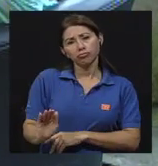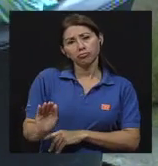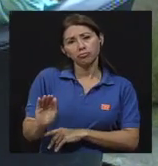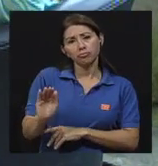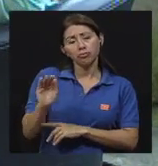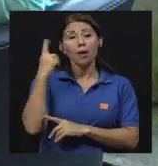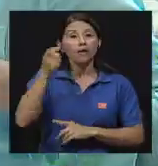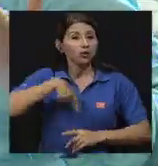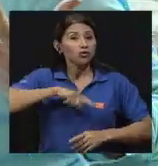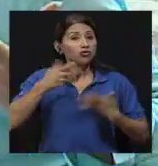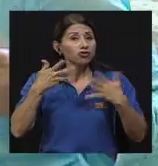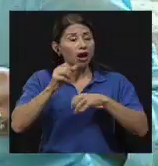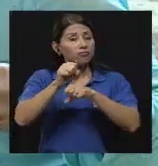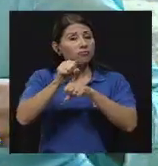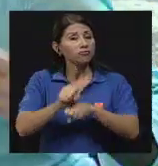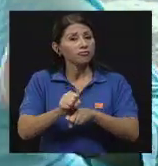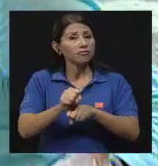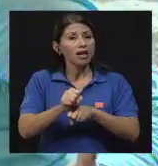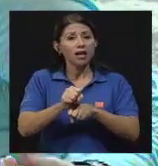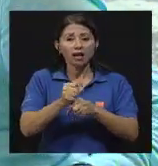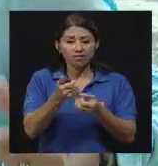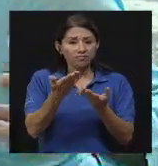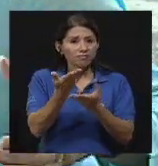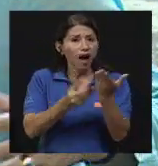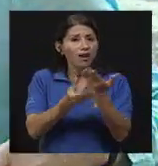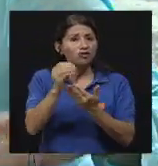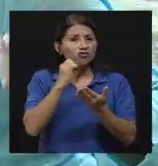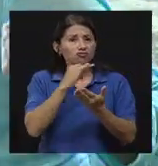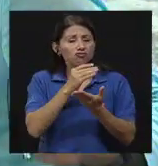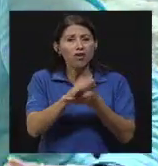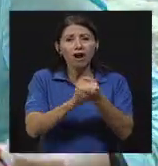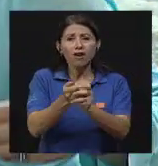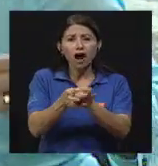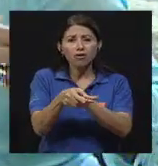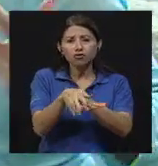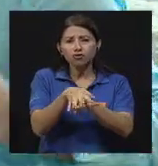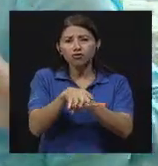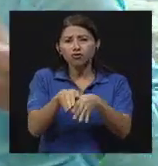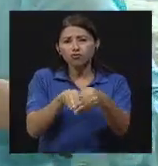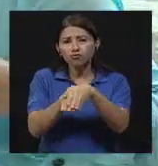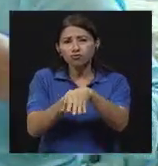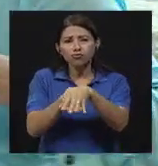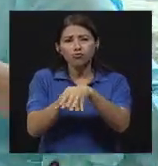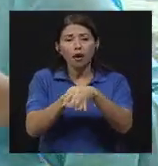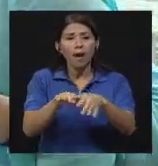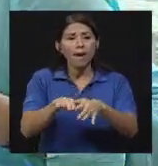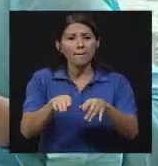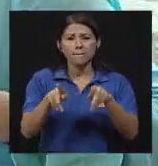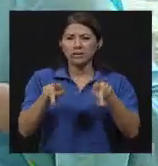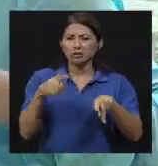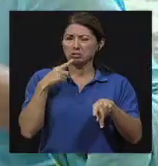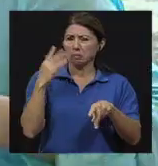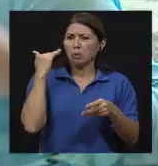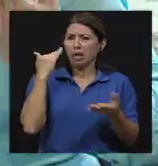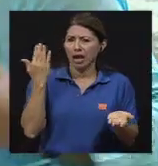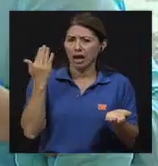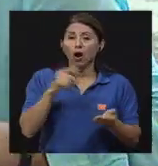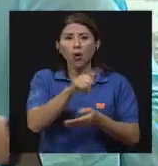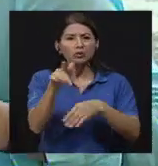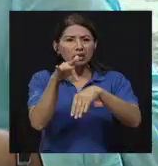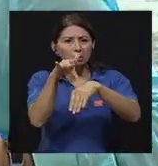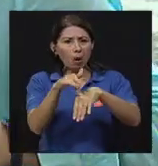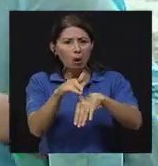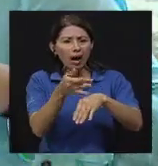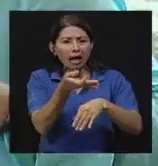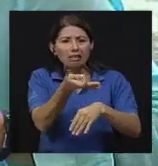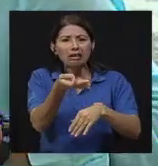lavarnos las manos, pero muchas personas dirán ¿por qué? O incluso cuando uno toca dinero o toca ciertos productos también se nos dice lávese